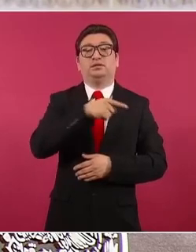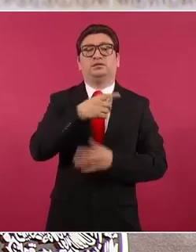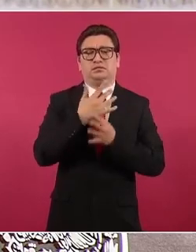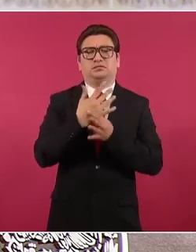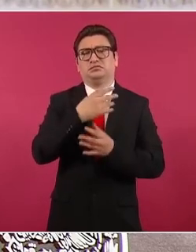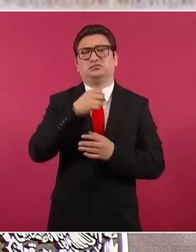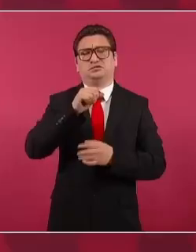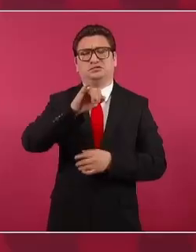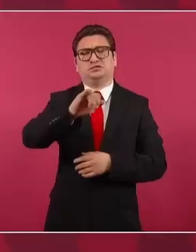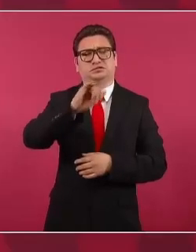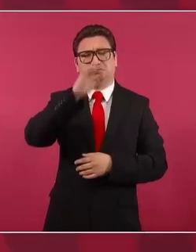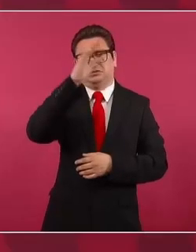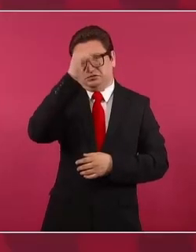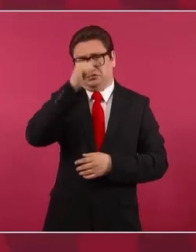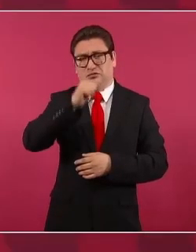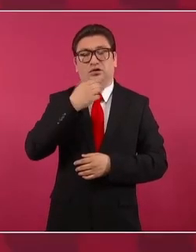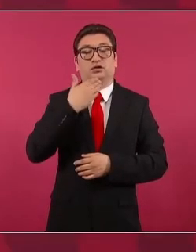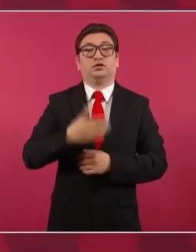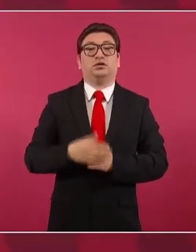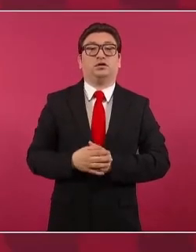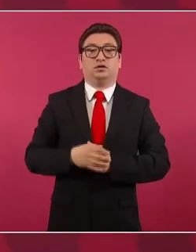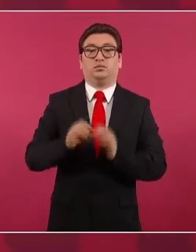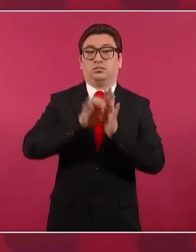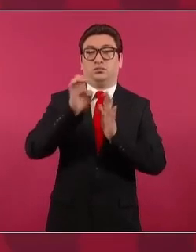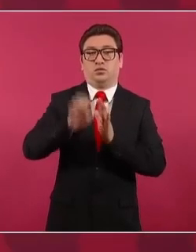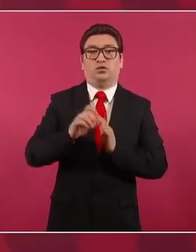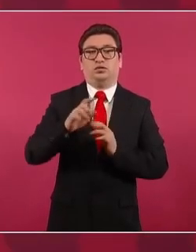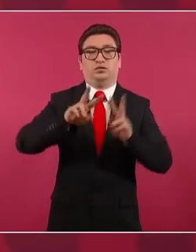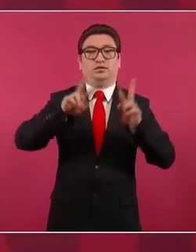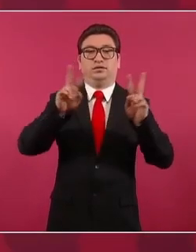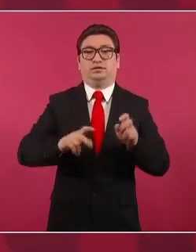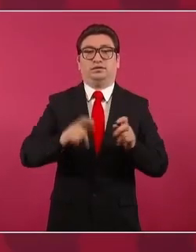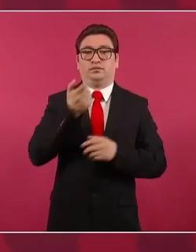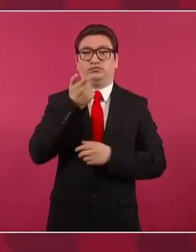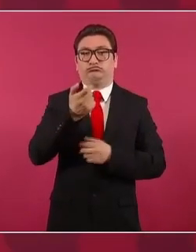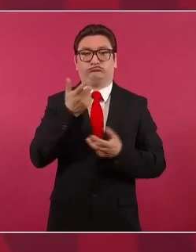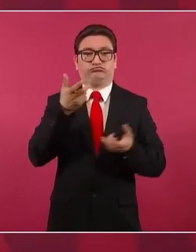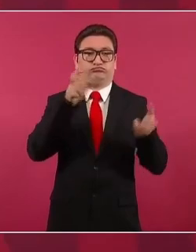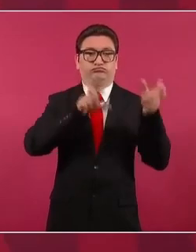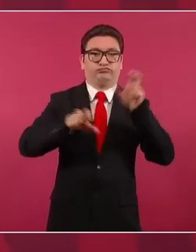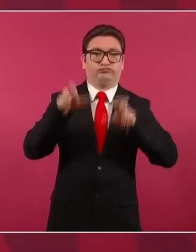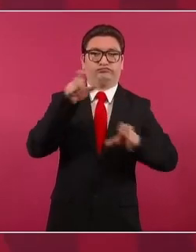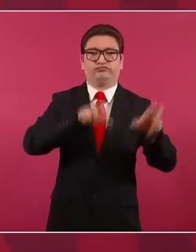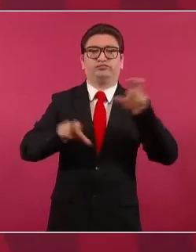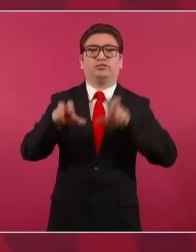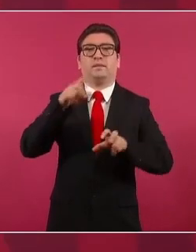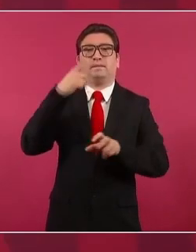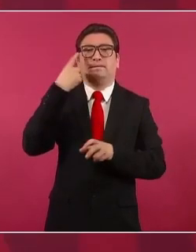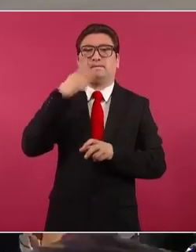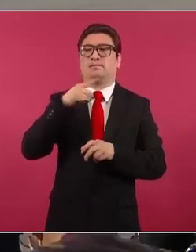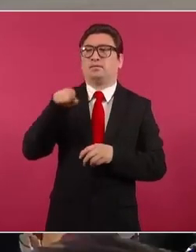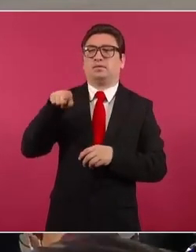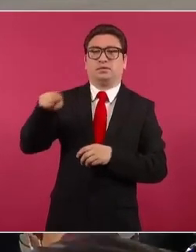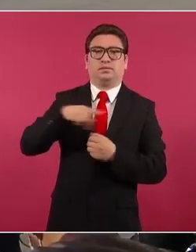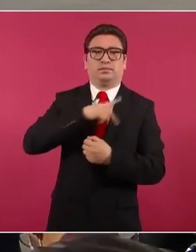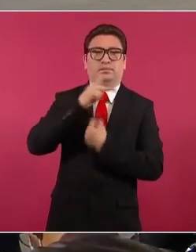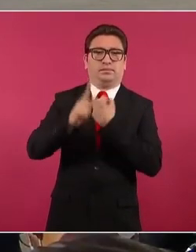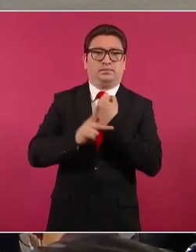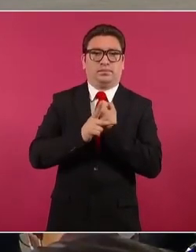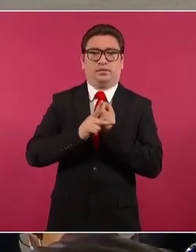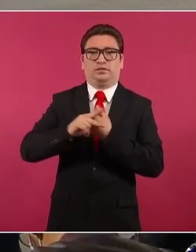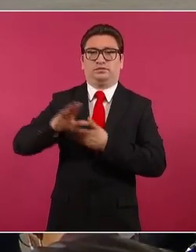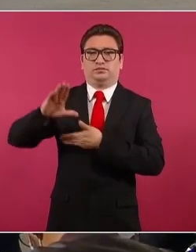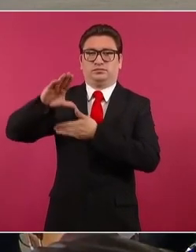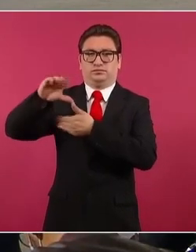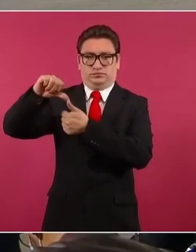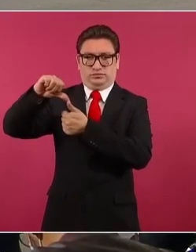caso, por ejemplo, de inversiones para países de